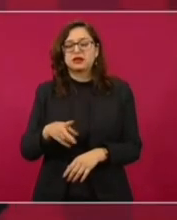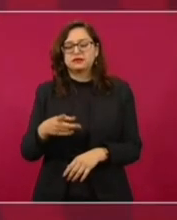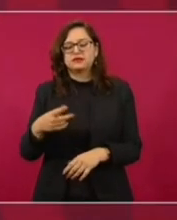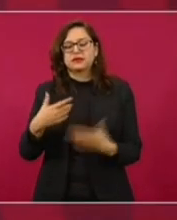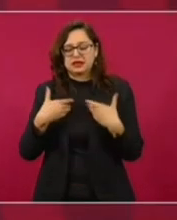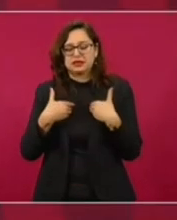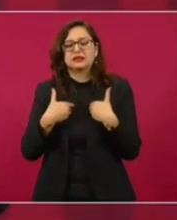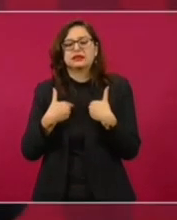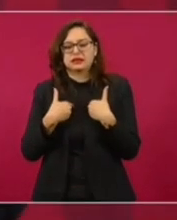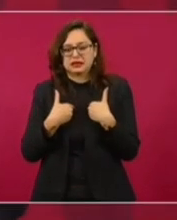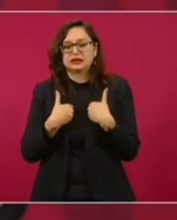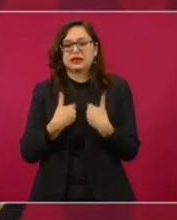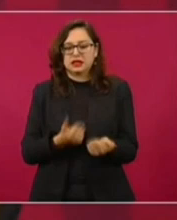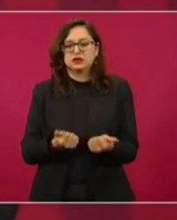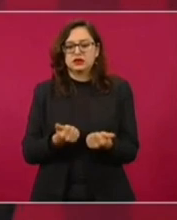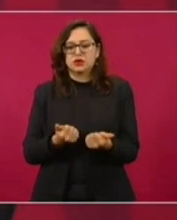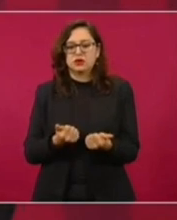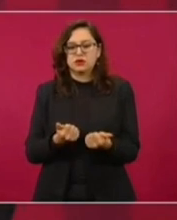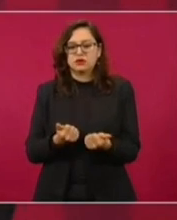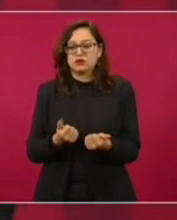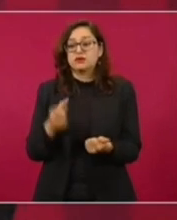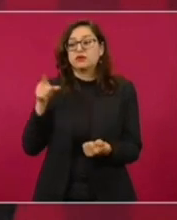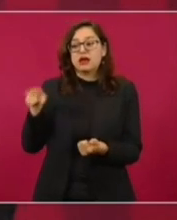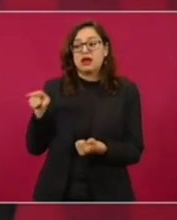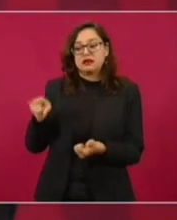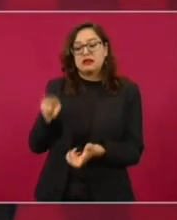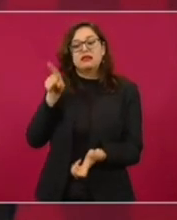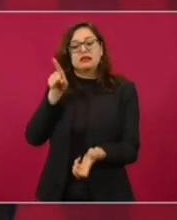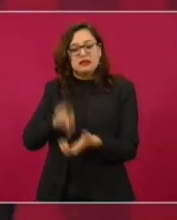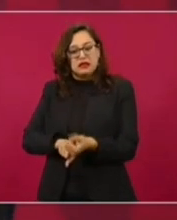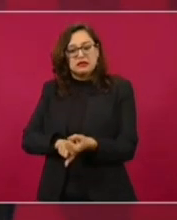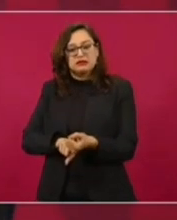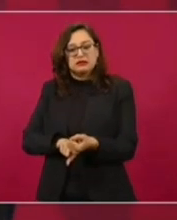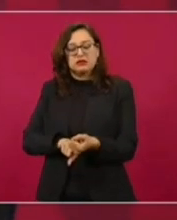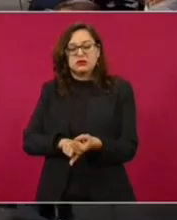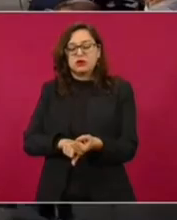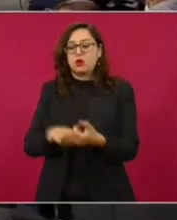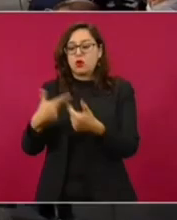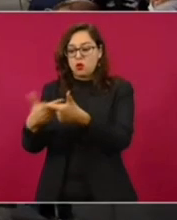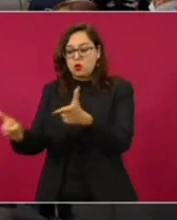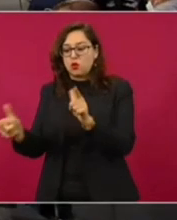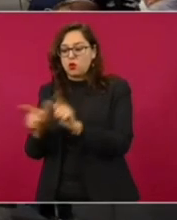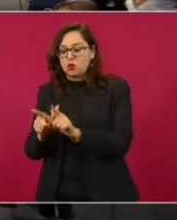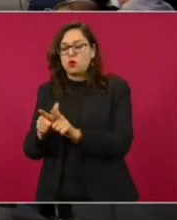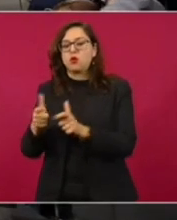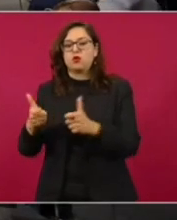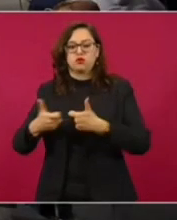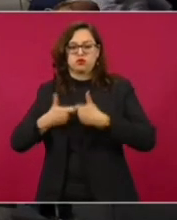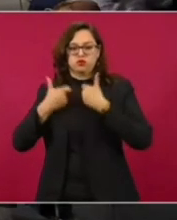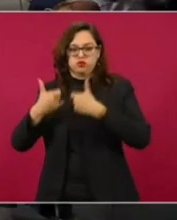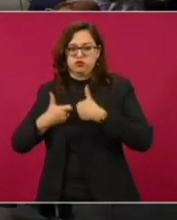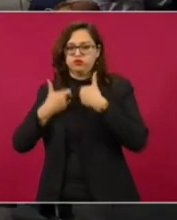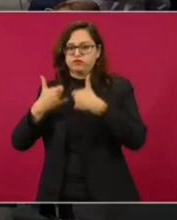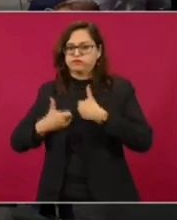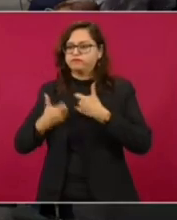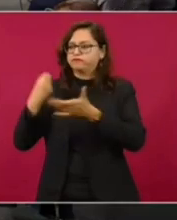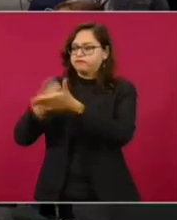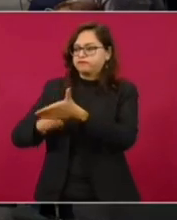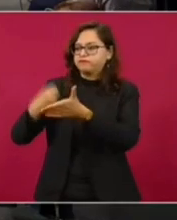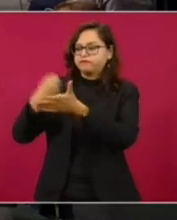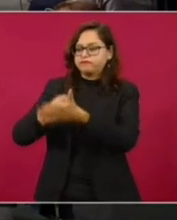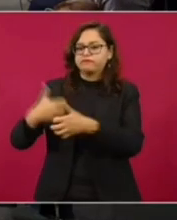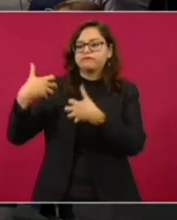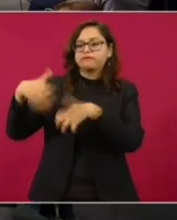gente dedicada a actividades ilícitas, infiltradas en